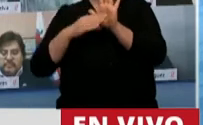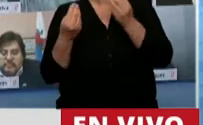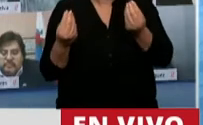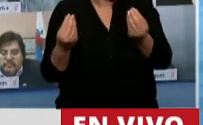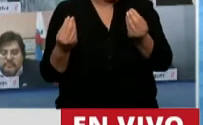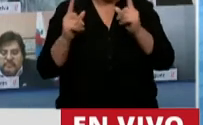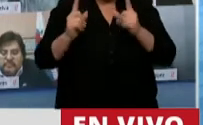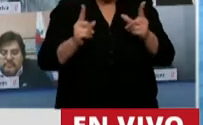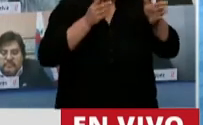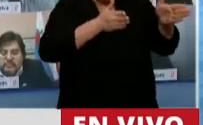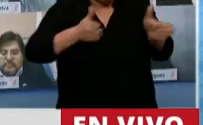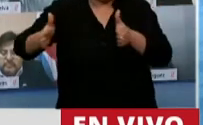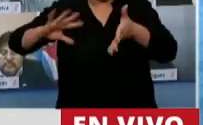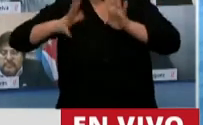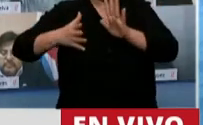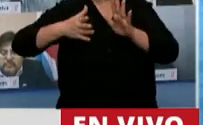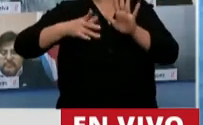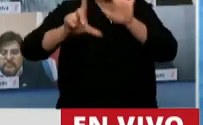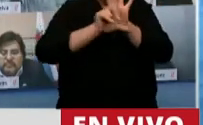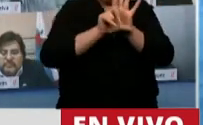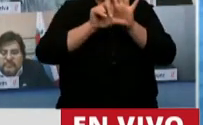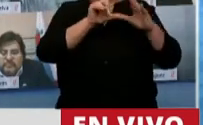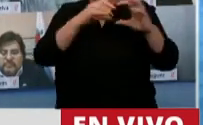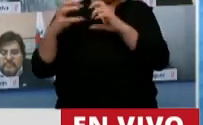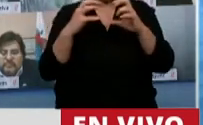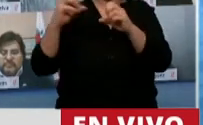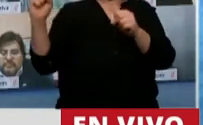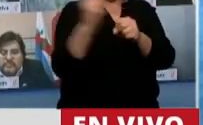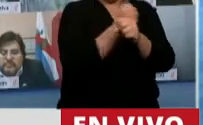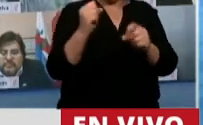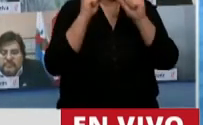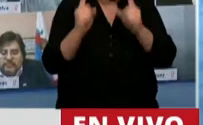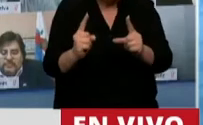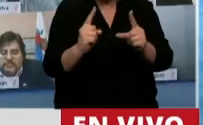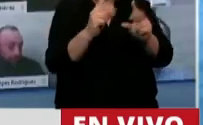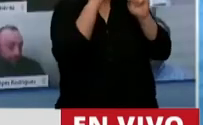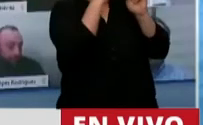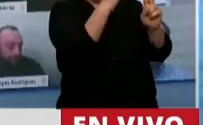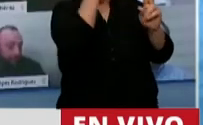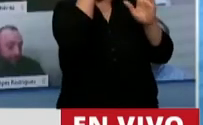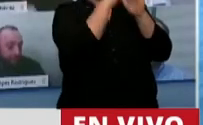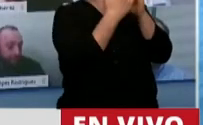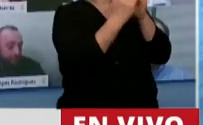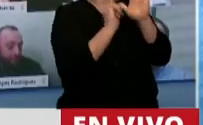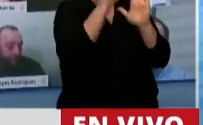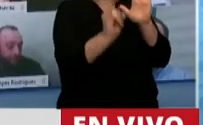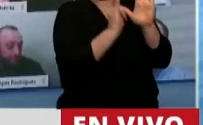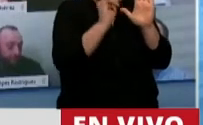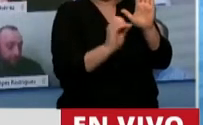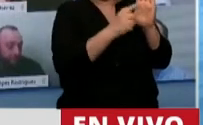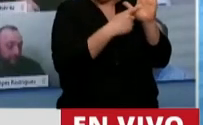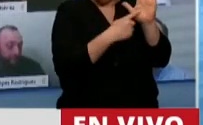que el procedimiento de formación y sanción de las leyes que establece nuestra Constitución Nacional y que